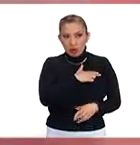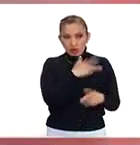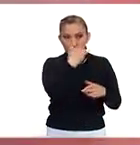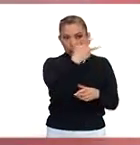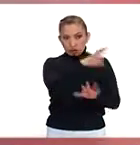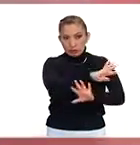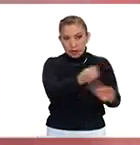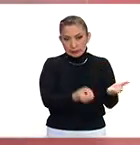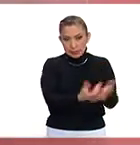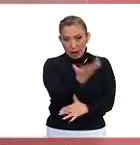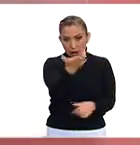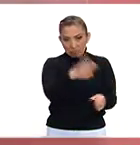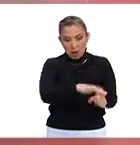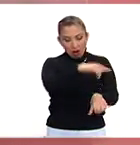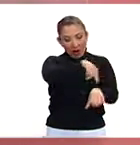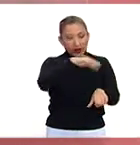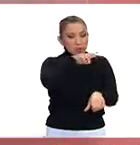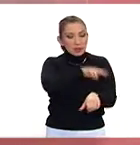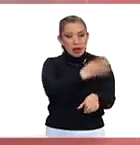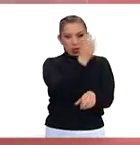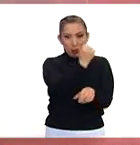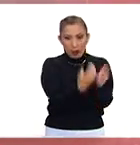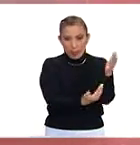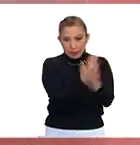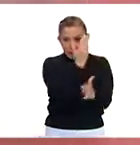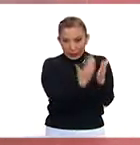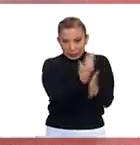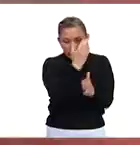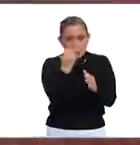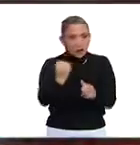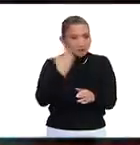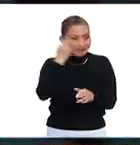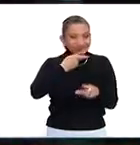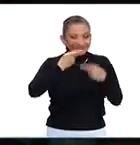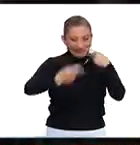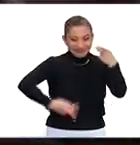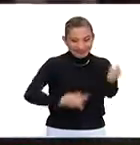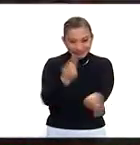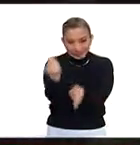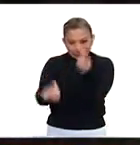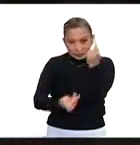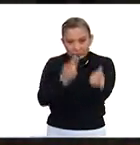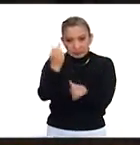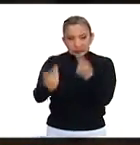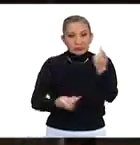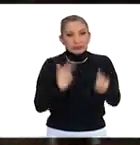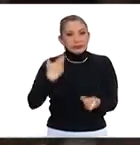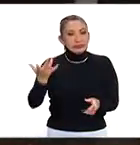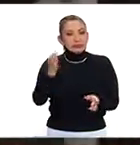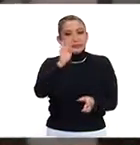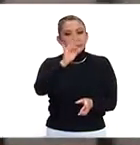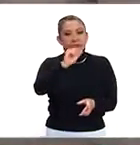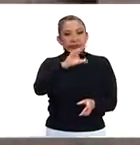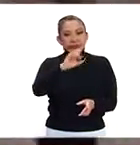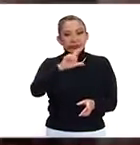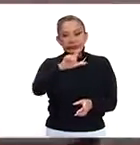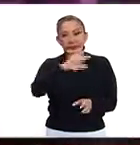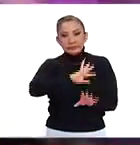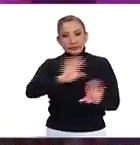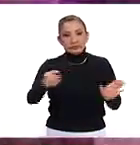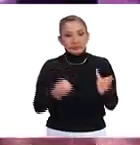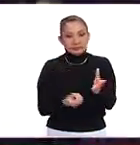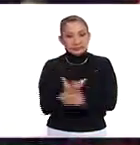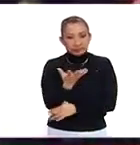fueron dados de alta, en cuestión de horas, a las nueve de la mañana, en la conferencia de prensa, que dio el fiscal, ya habían,